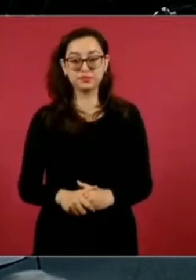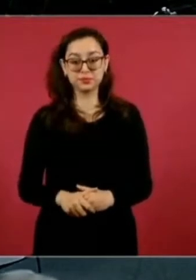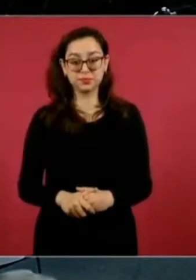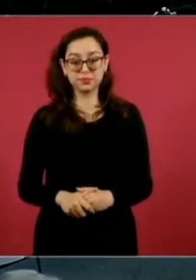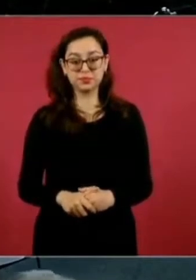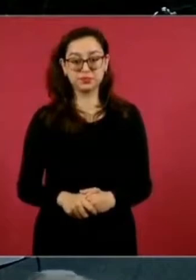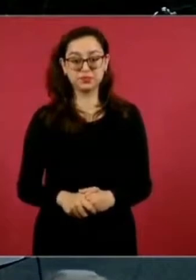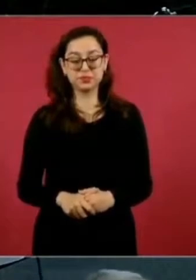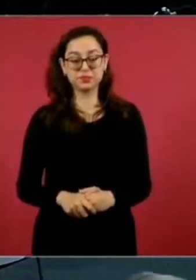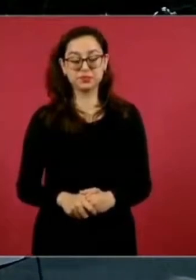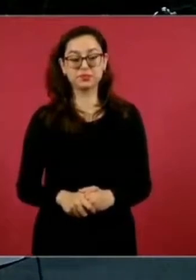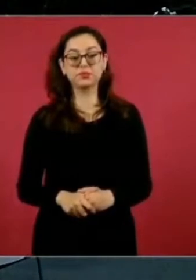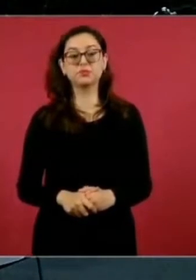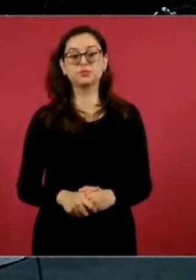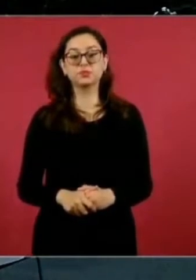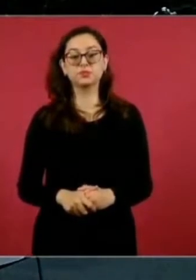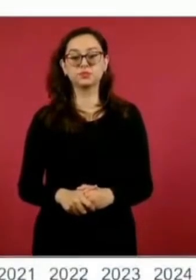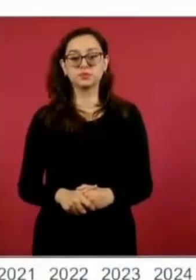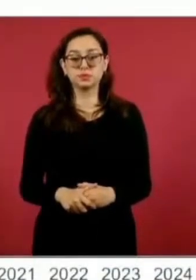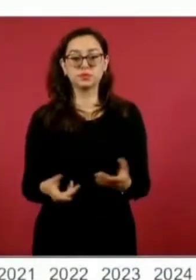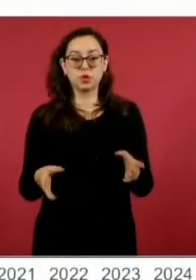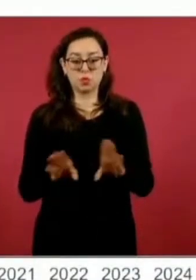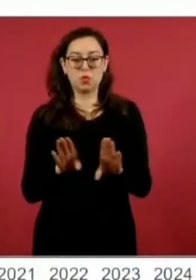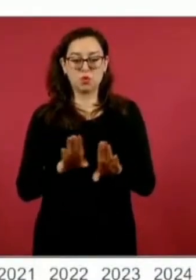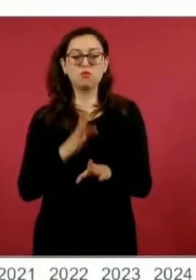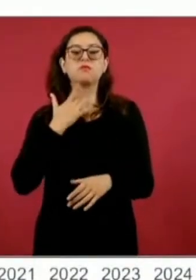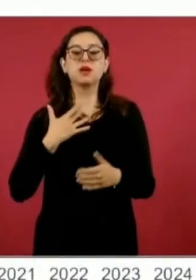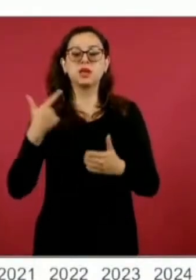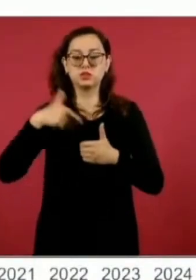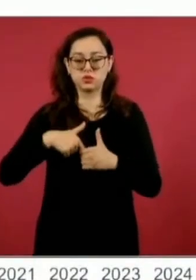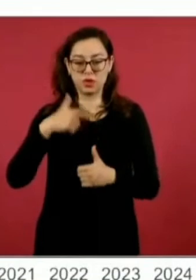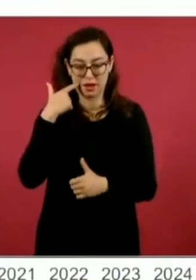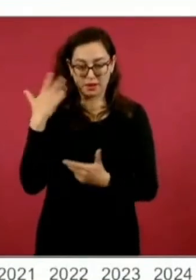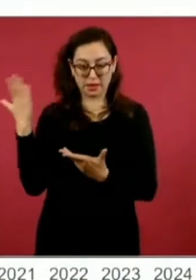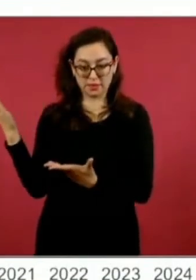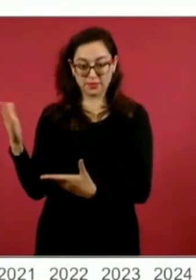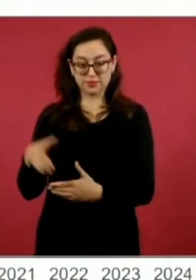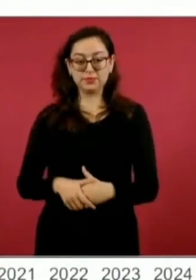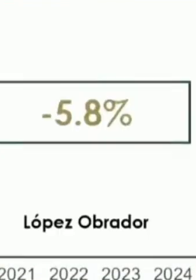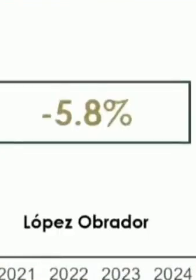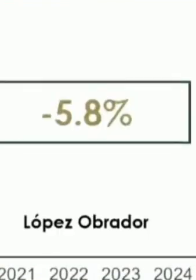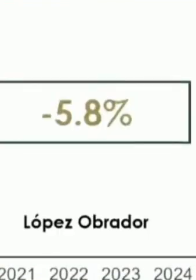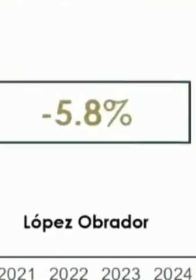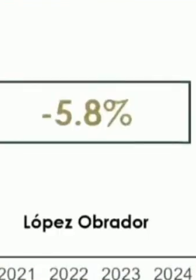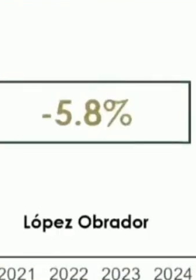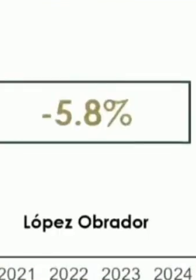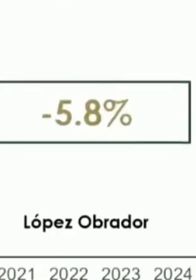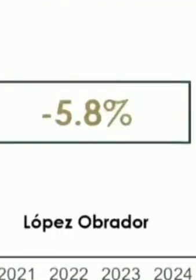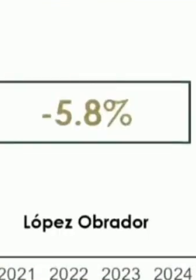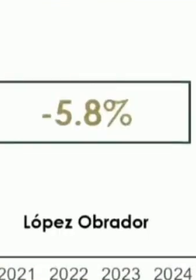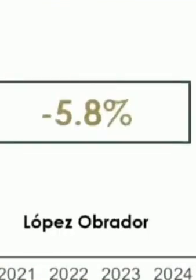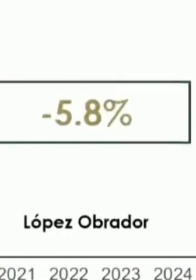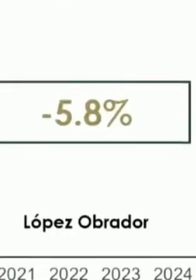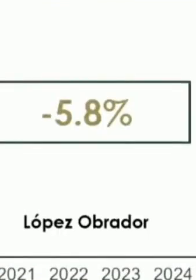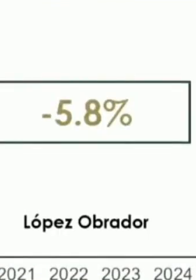con Calderón, 22 por ciento aumentó. Con Peña, 42, con